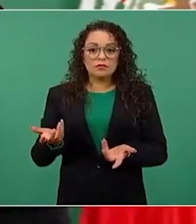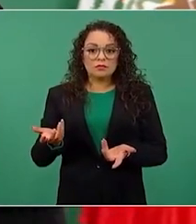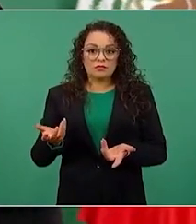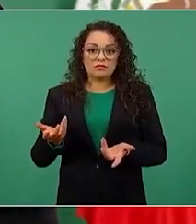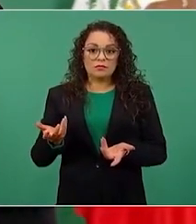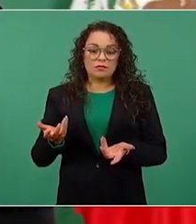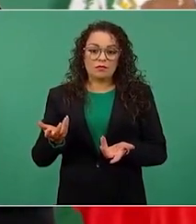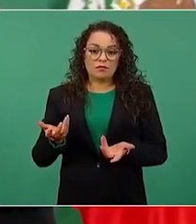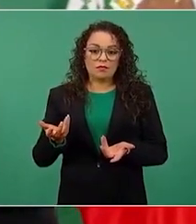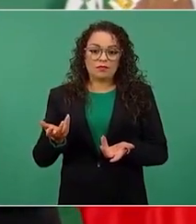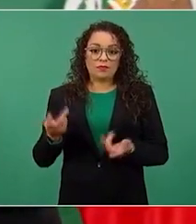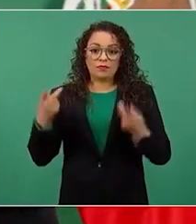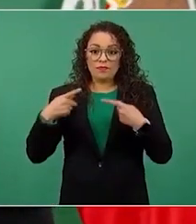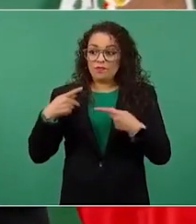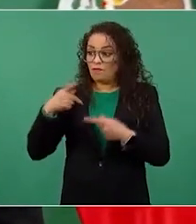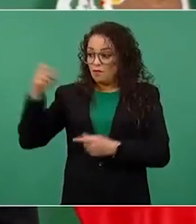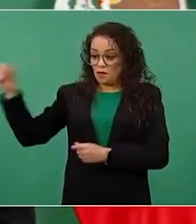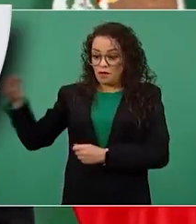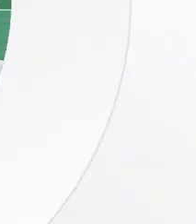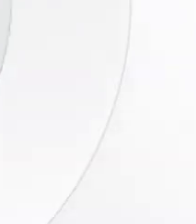o con dinero